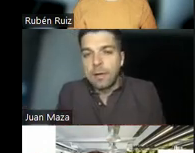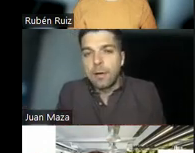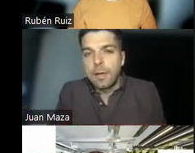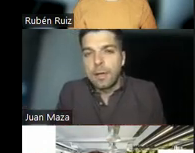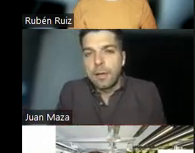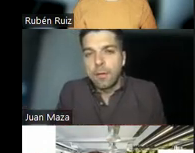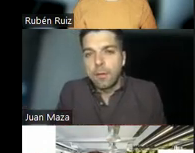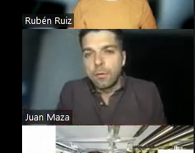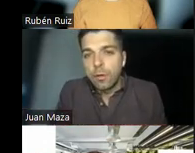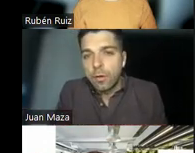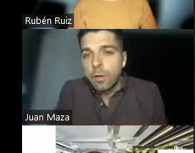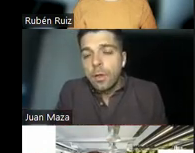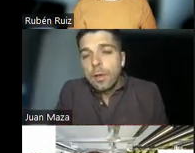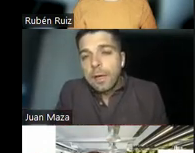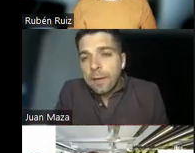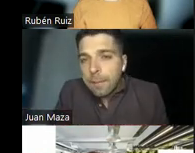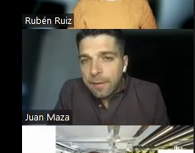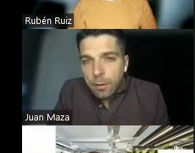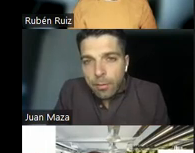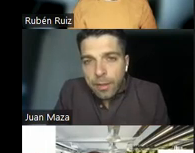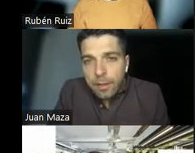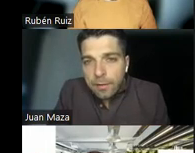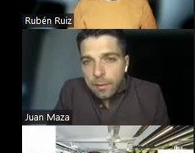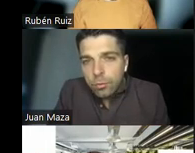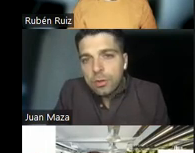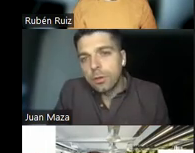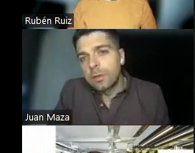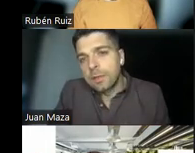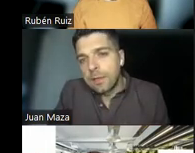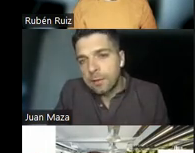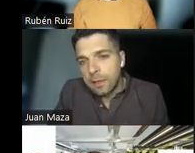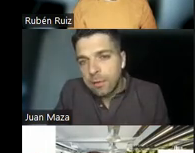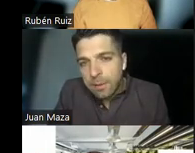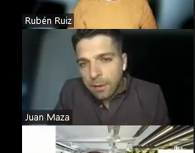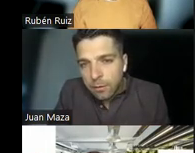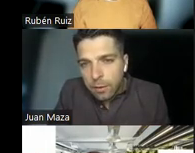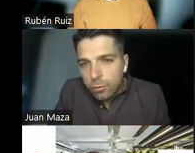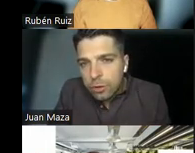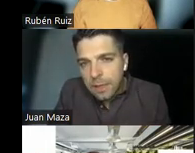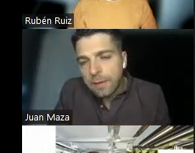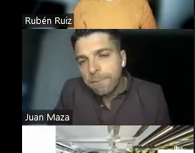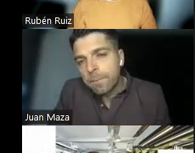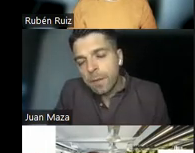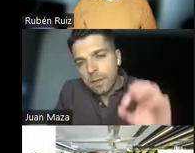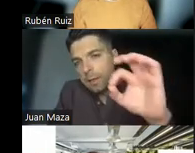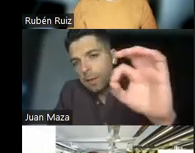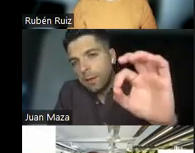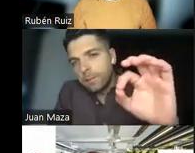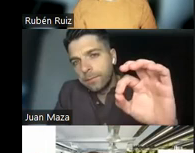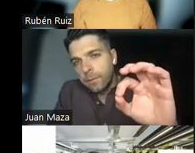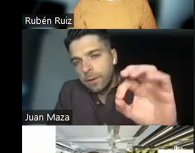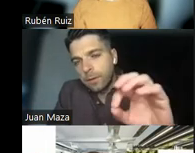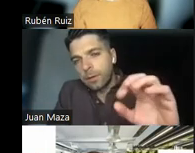recuperar la audición de un sordo, es que depende, como veis, de mucho. O sea, sería una implantación de muchas...